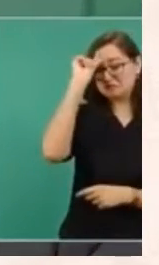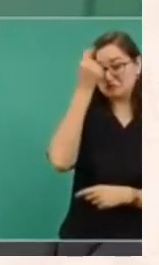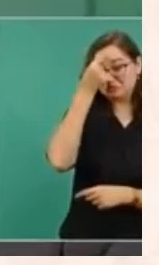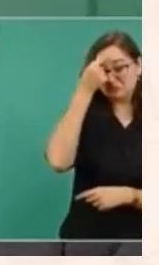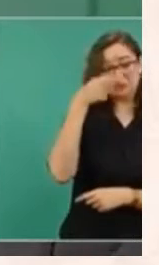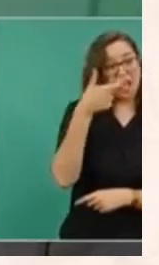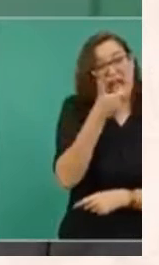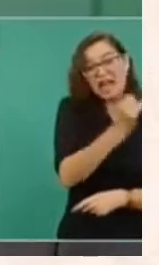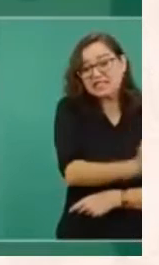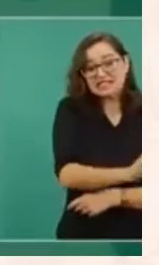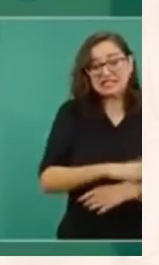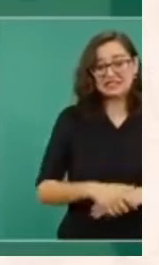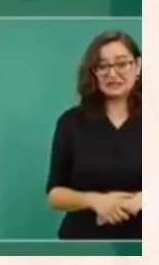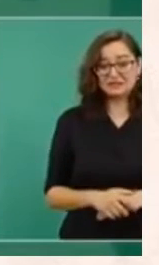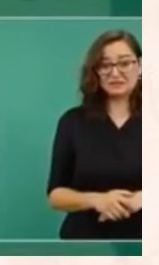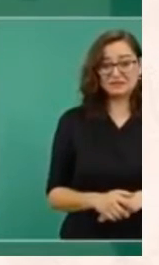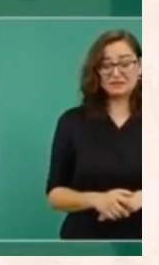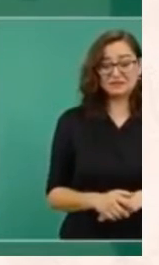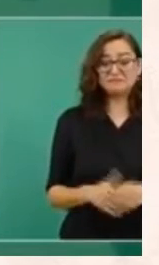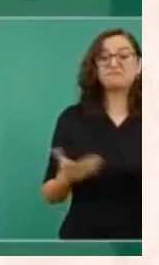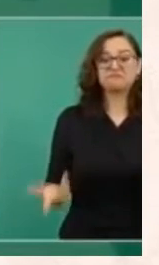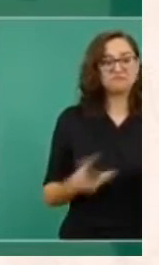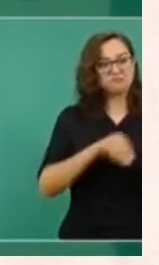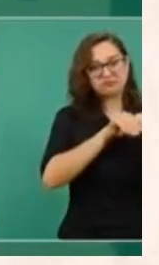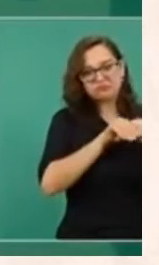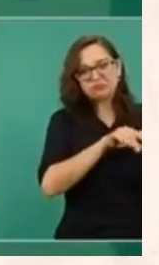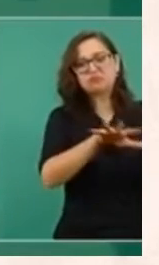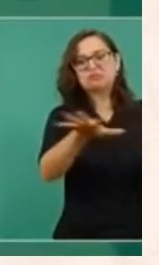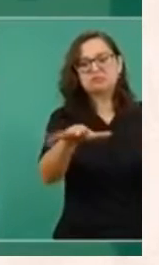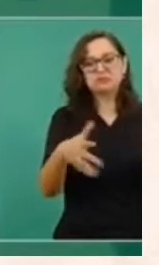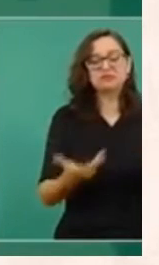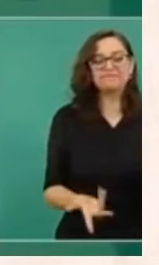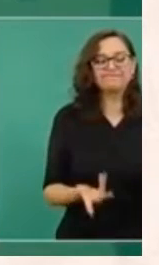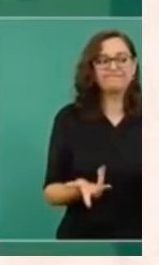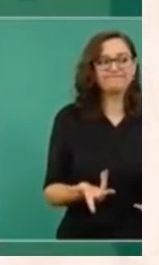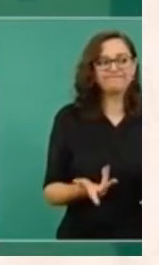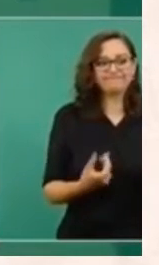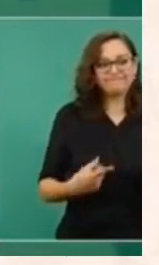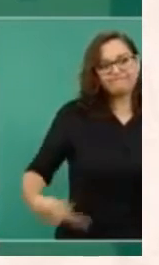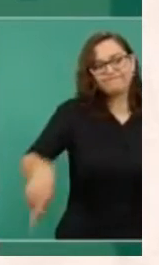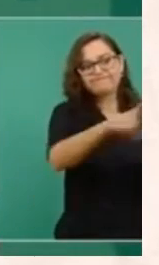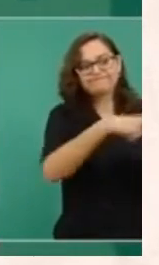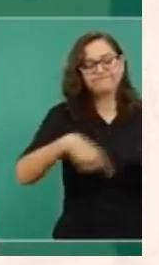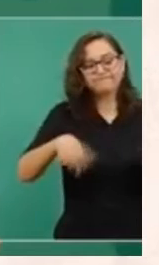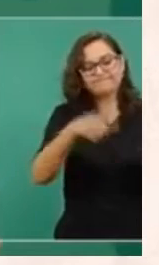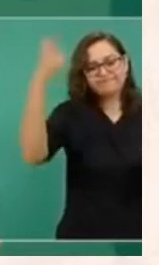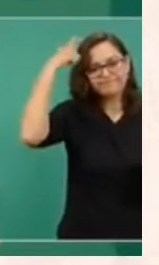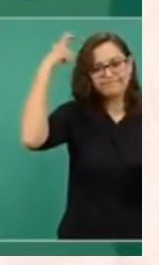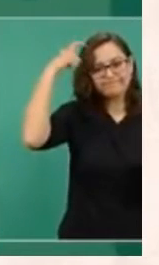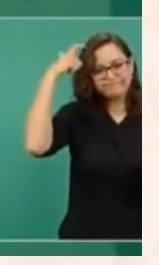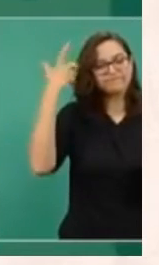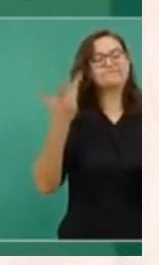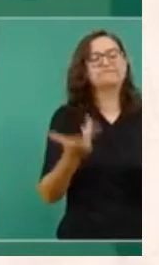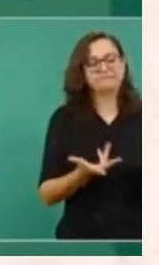Lo que quiere hacer es entenderlo, no